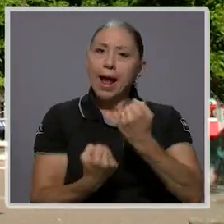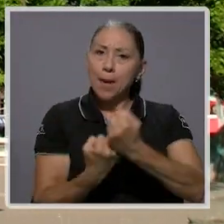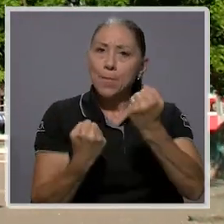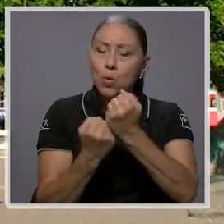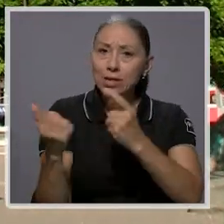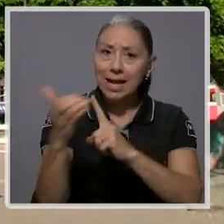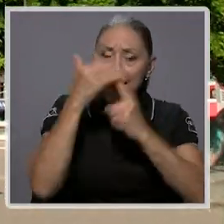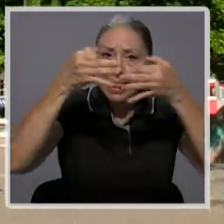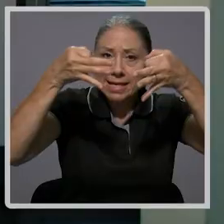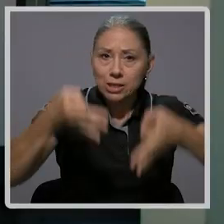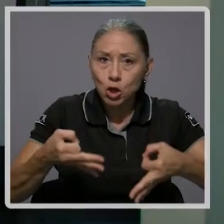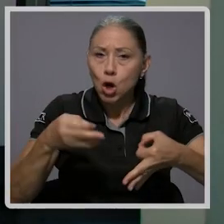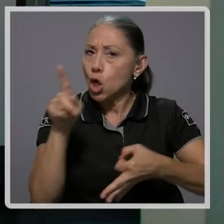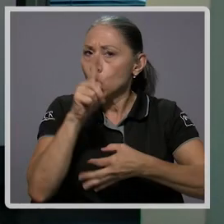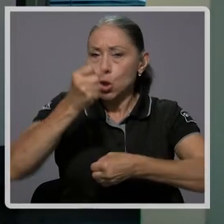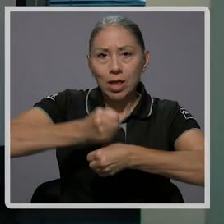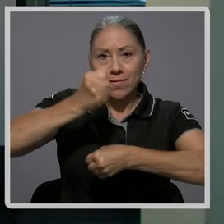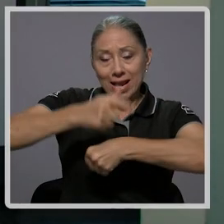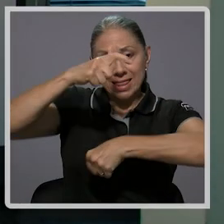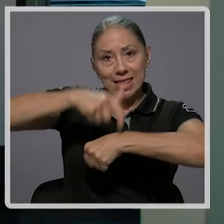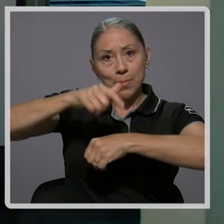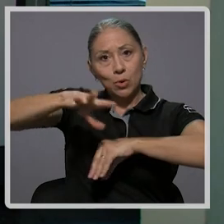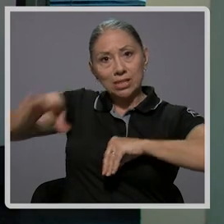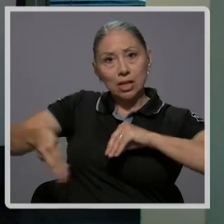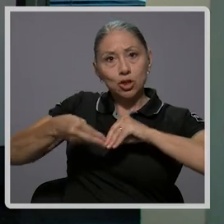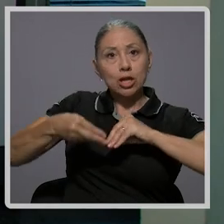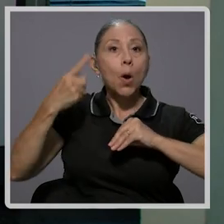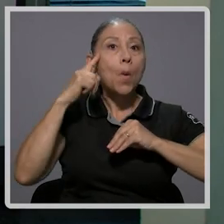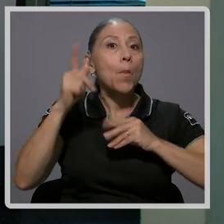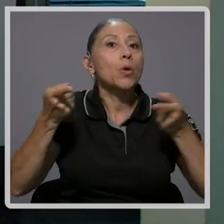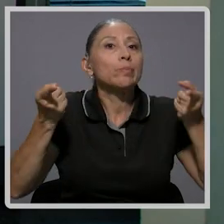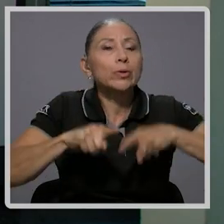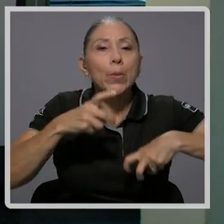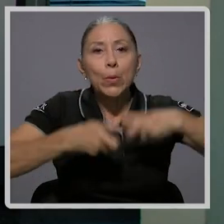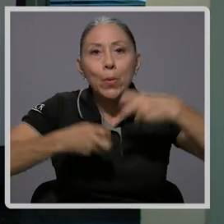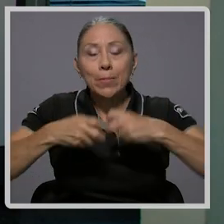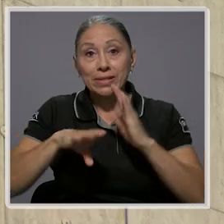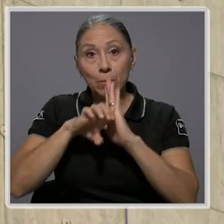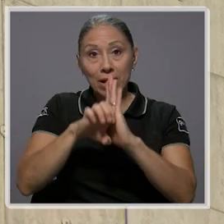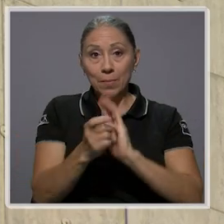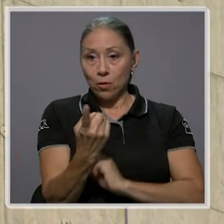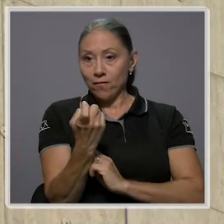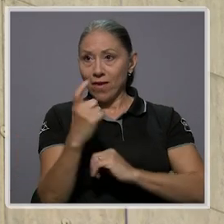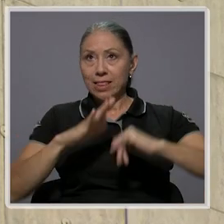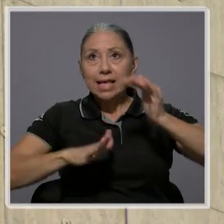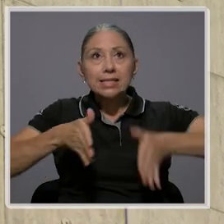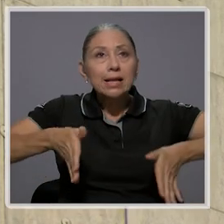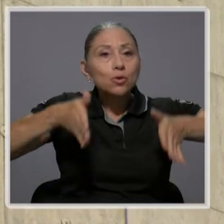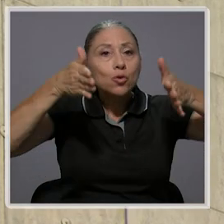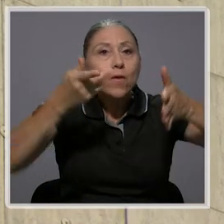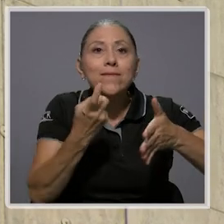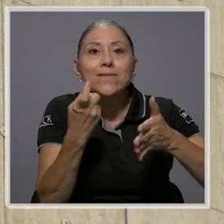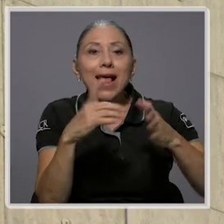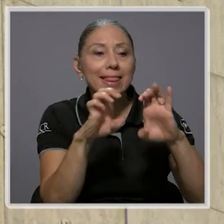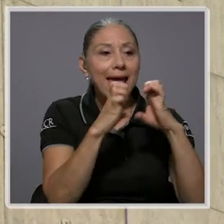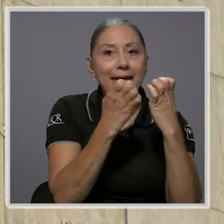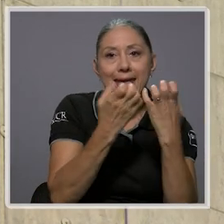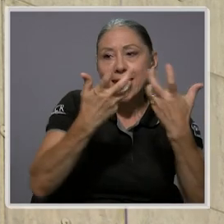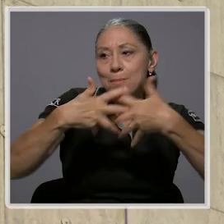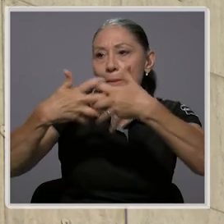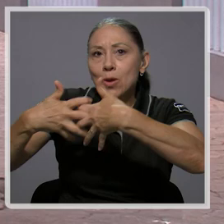apoyan la medida de no trabajar tiempo extraordinario ante problemas como la carencia de infraestructura,